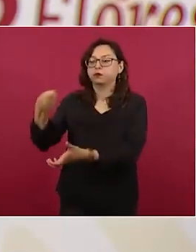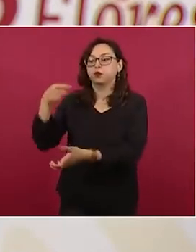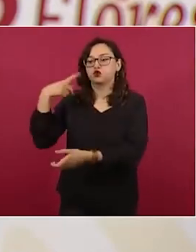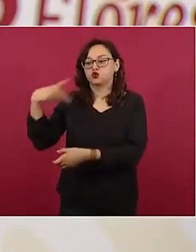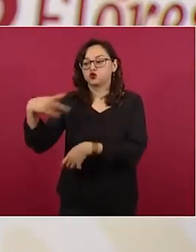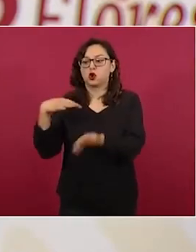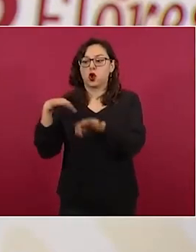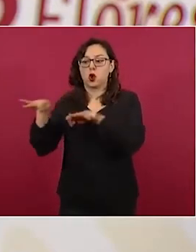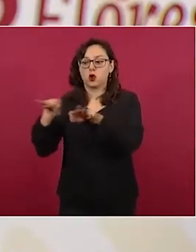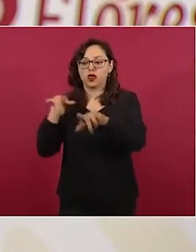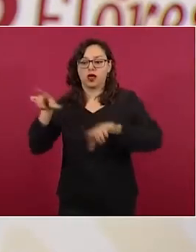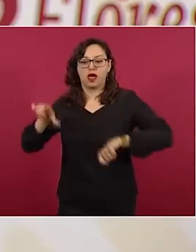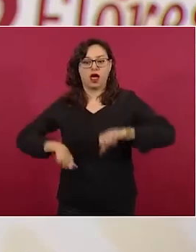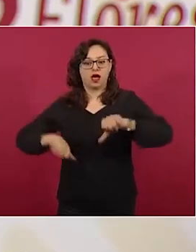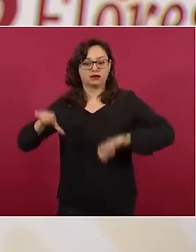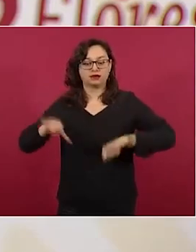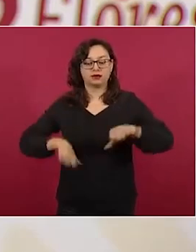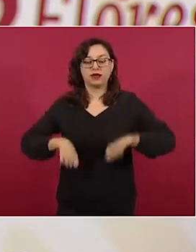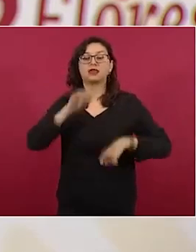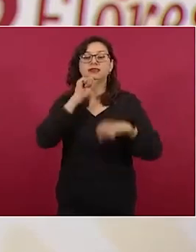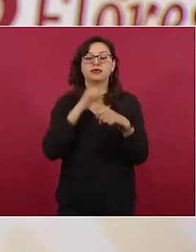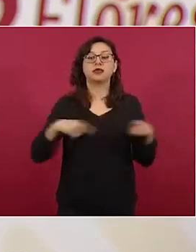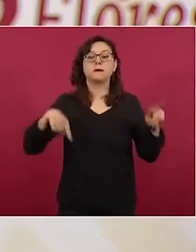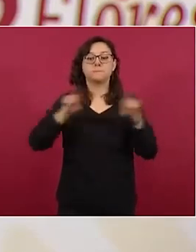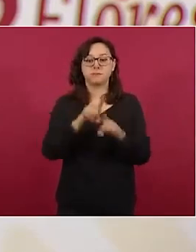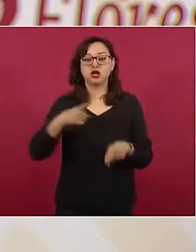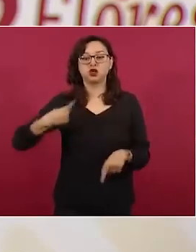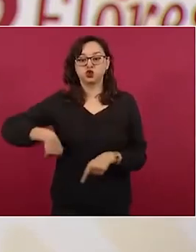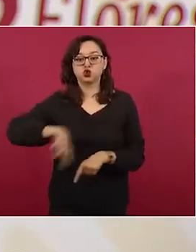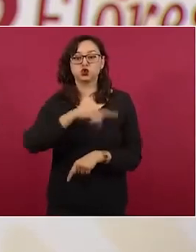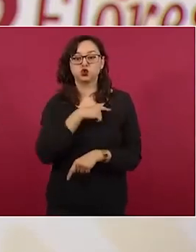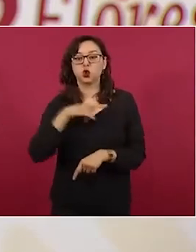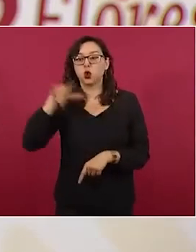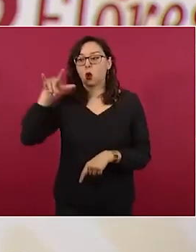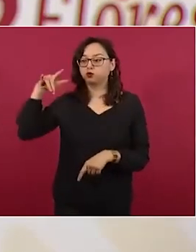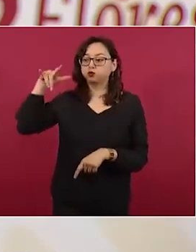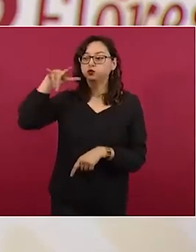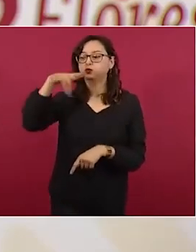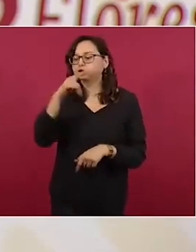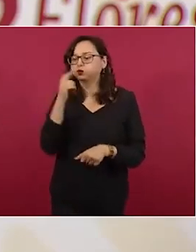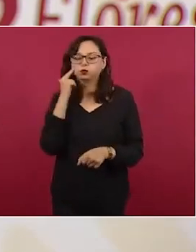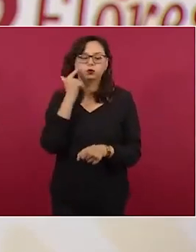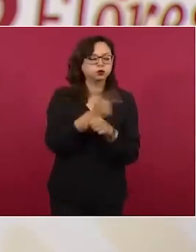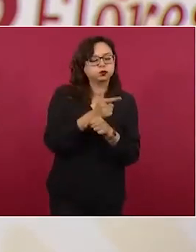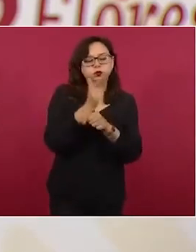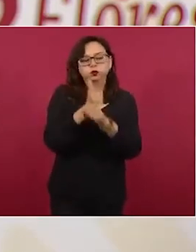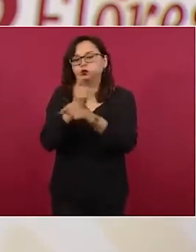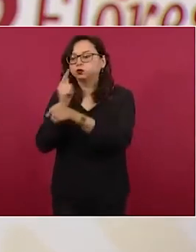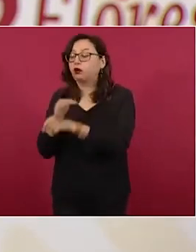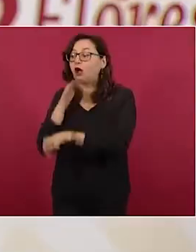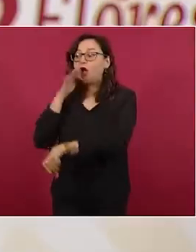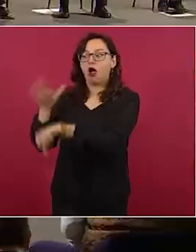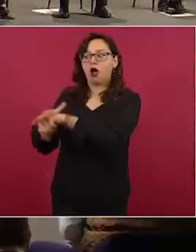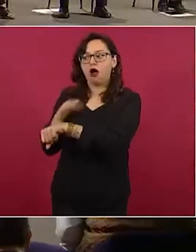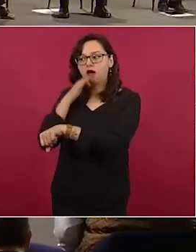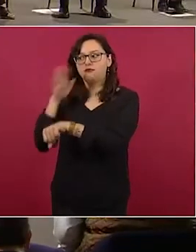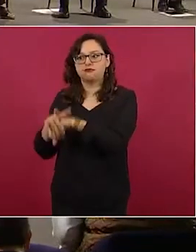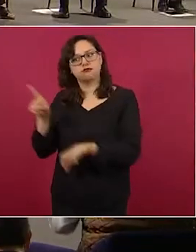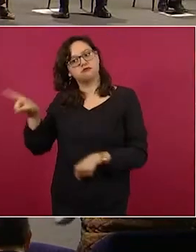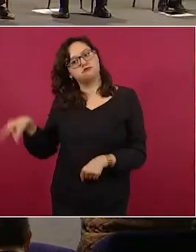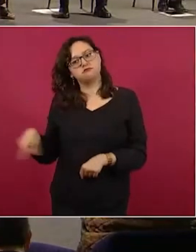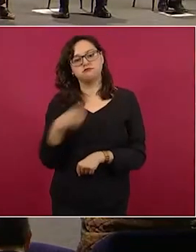realizando los sobrevuelos y la información que tenga estará a disposición tanto de Semarnat como del Iná para sus estudios